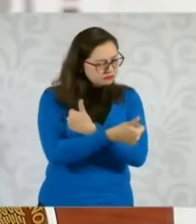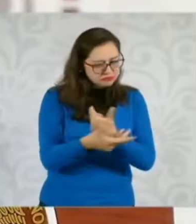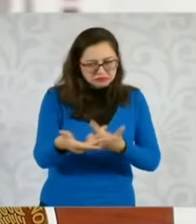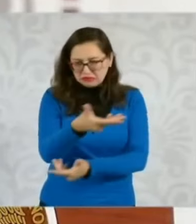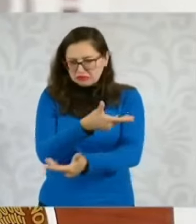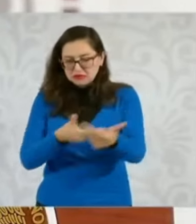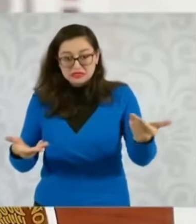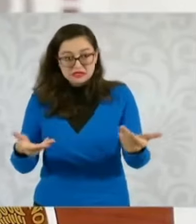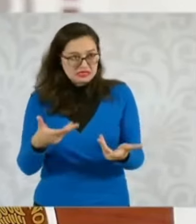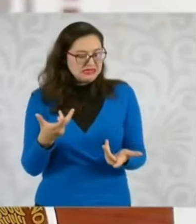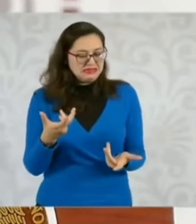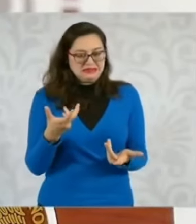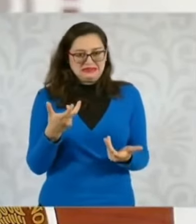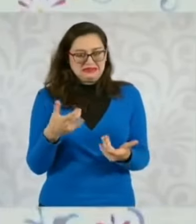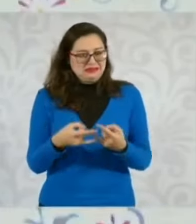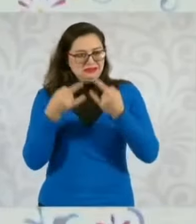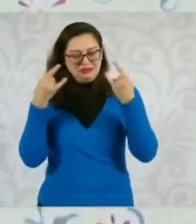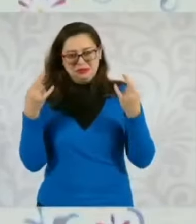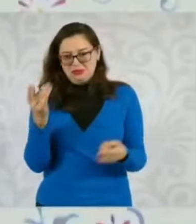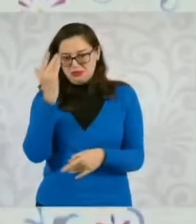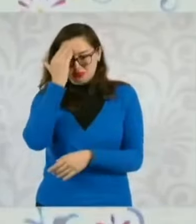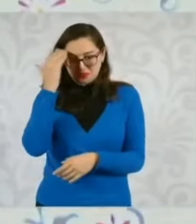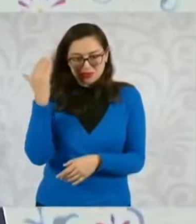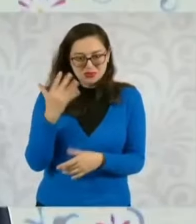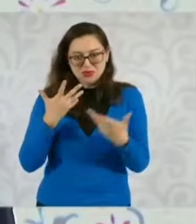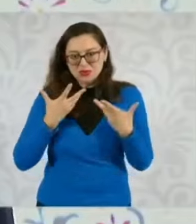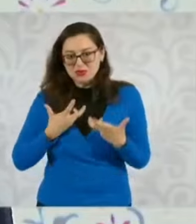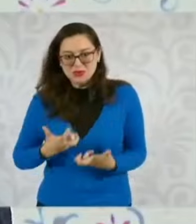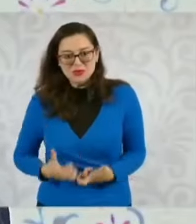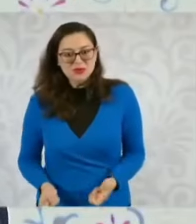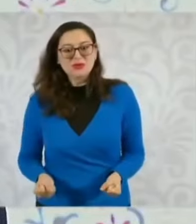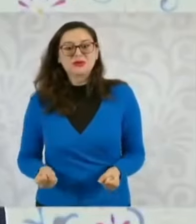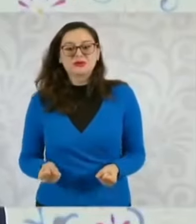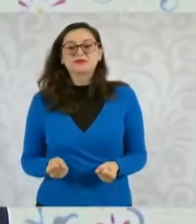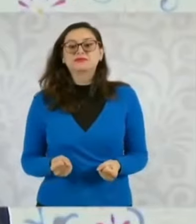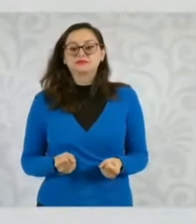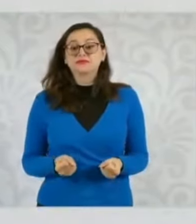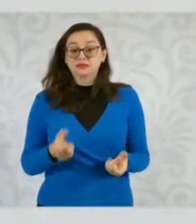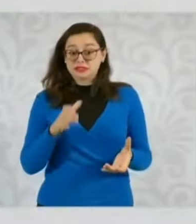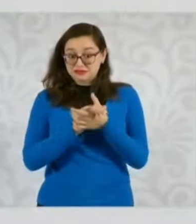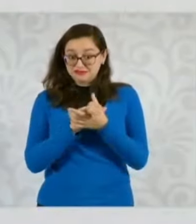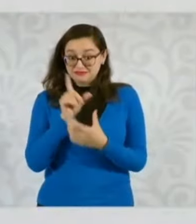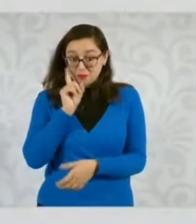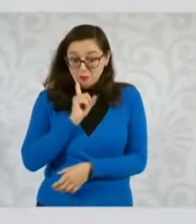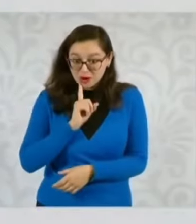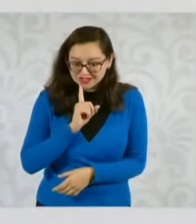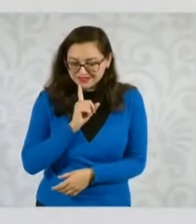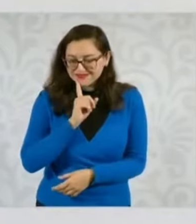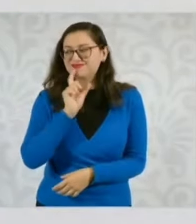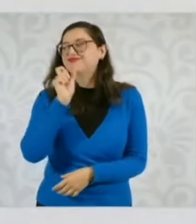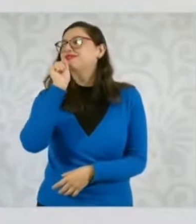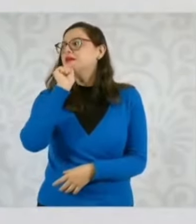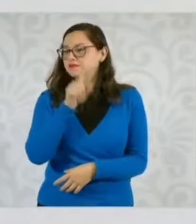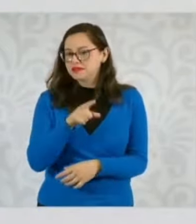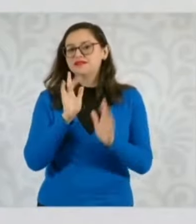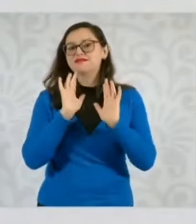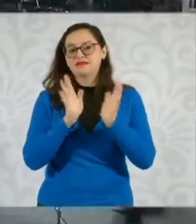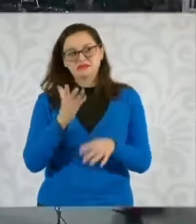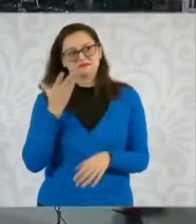Y también vamos a ver el tema de la extradición de la esposa. Muchas gracias,